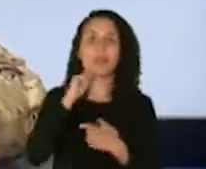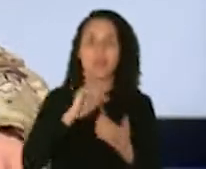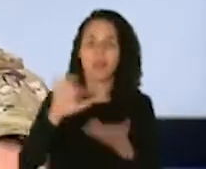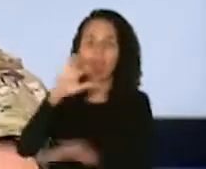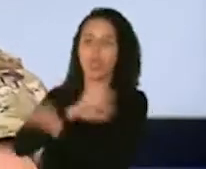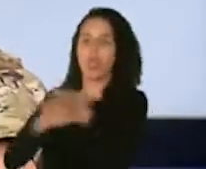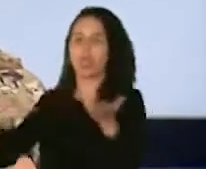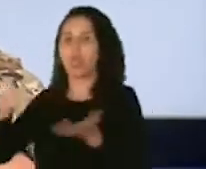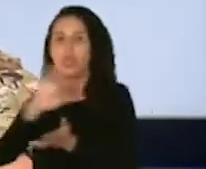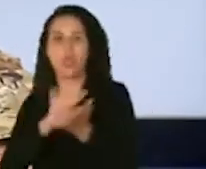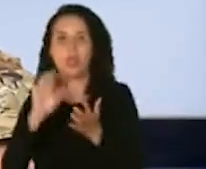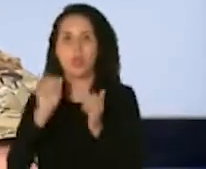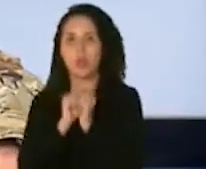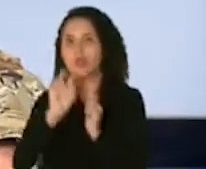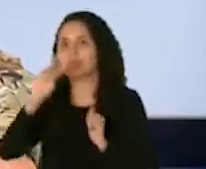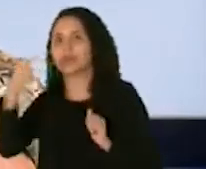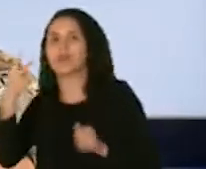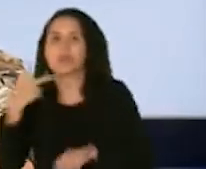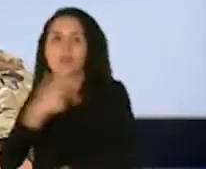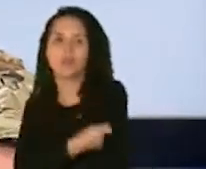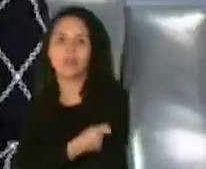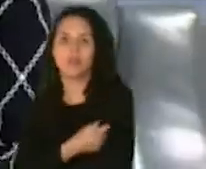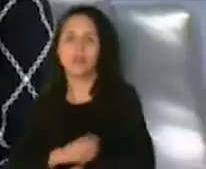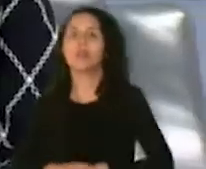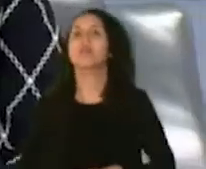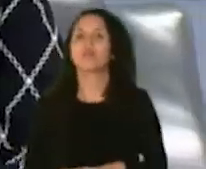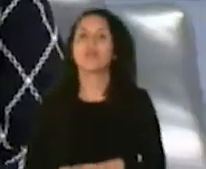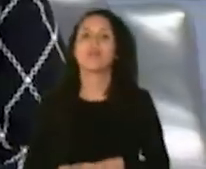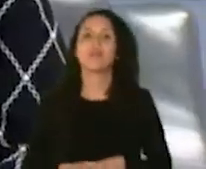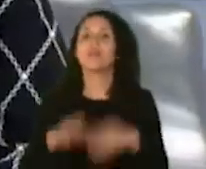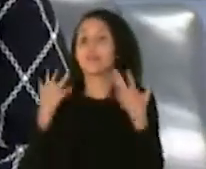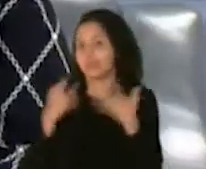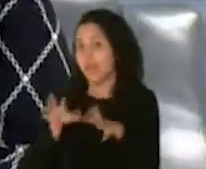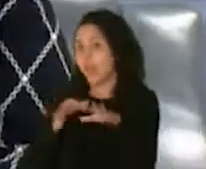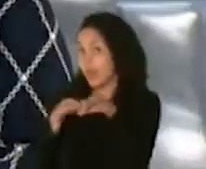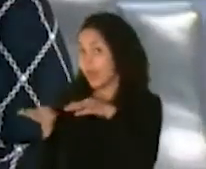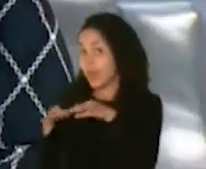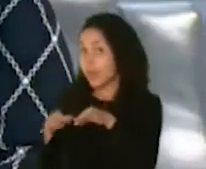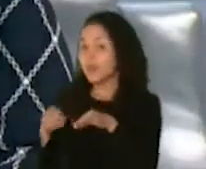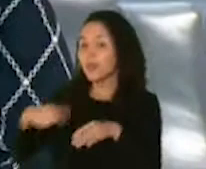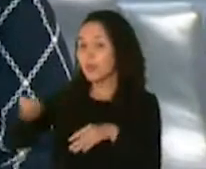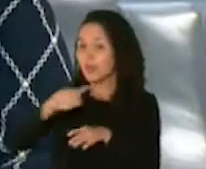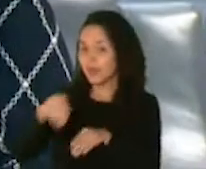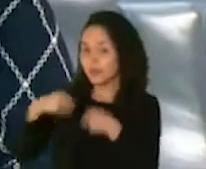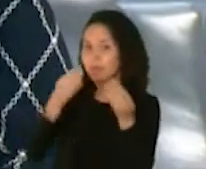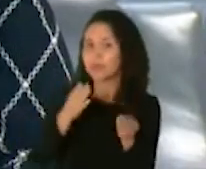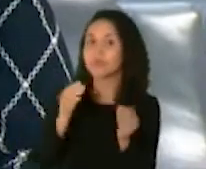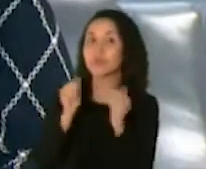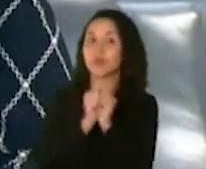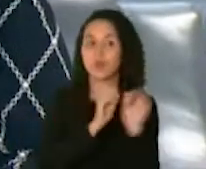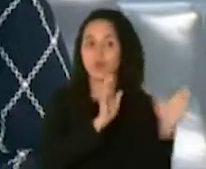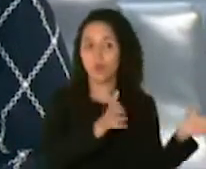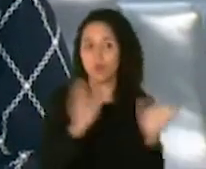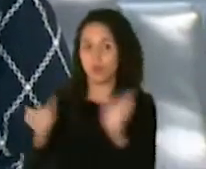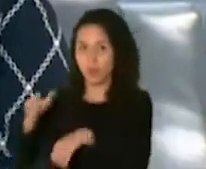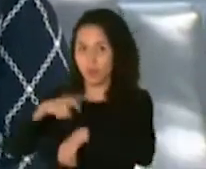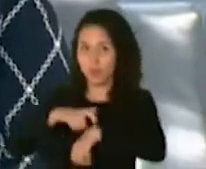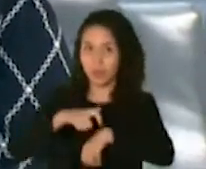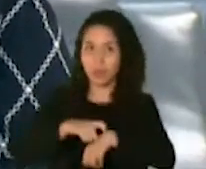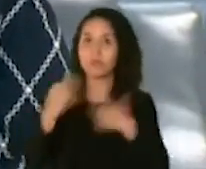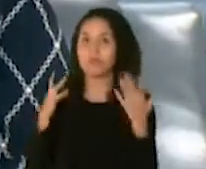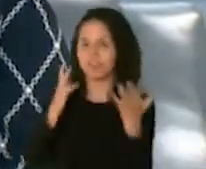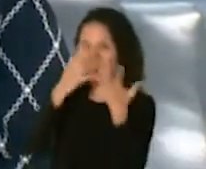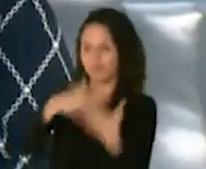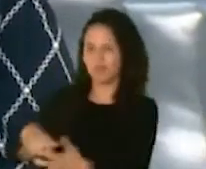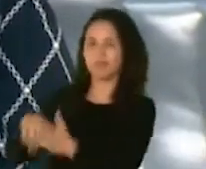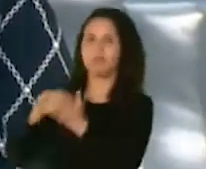con la segunda vacuna. Así que ya nos explicó que estarán entregando en fases, que la logística de distribución está ya